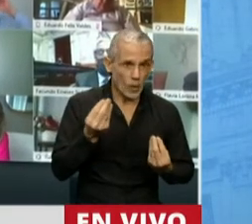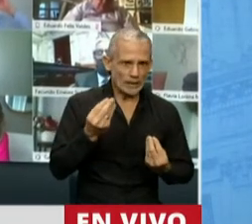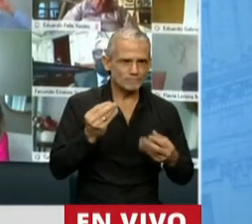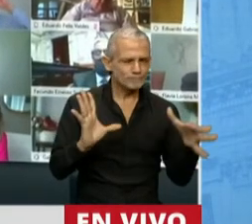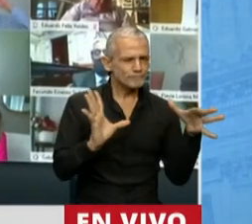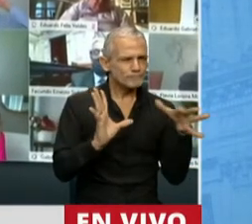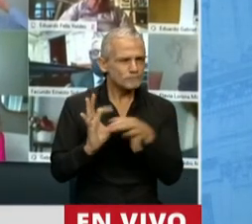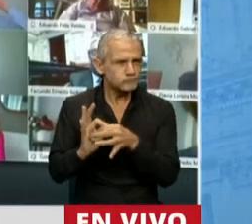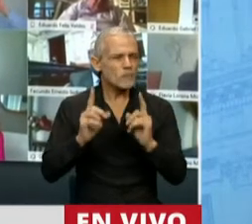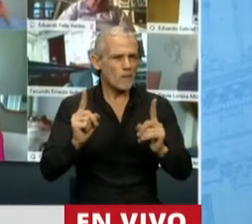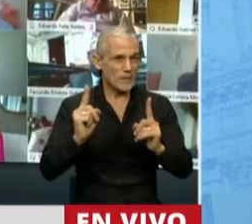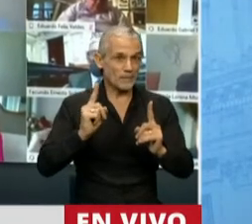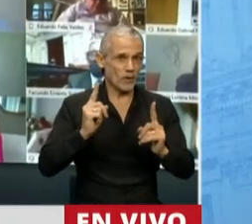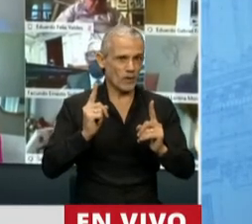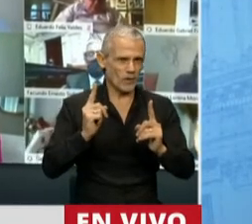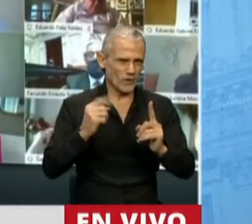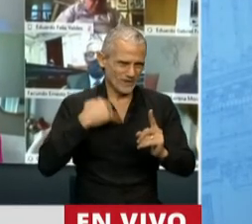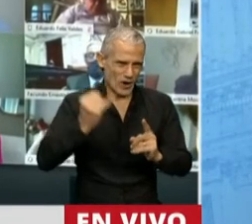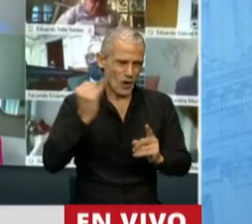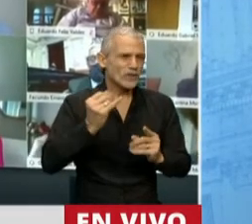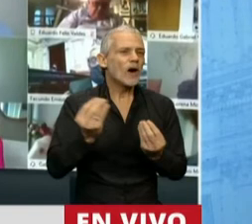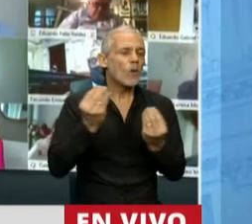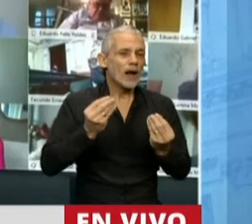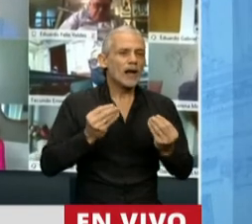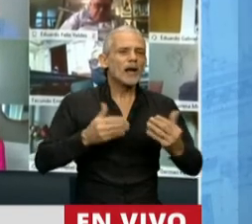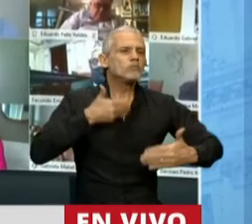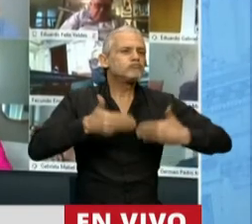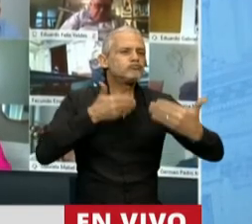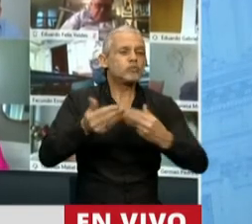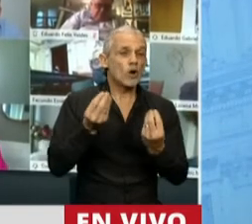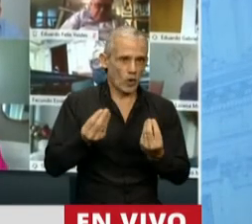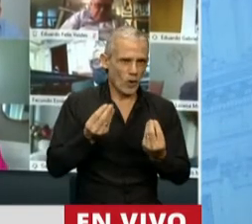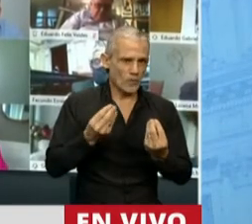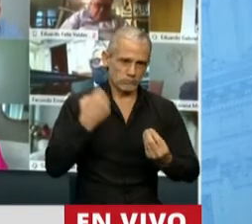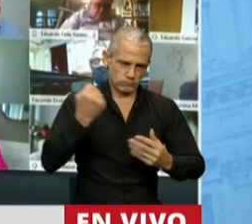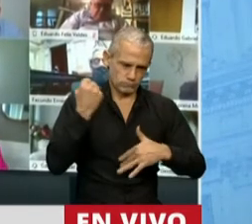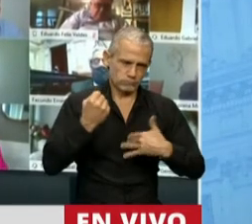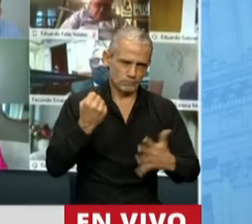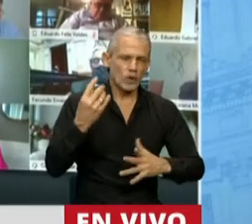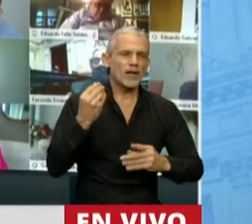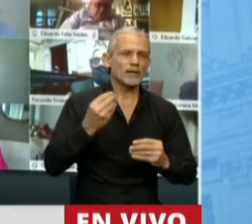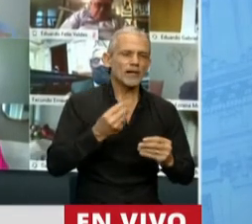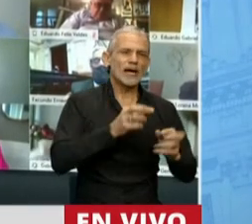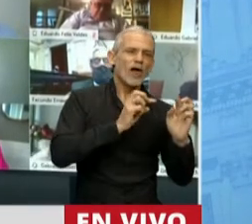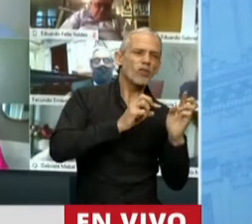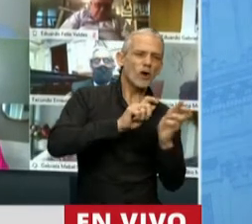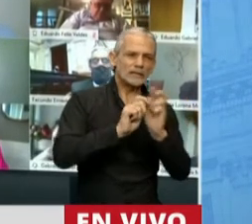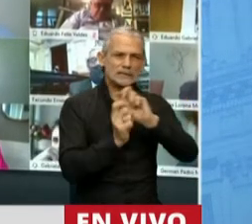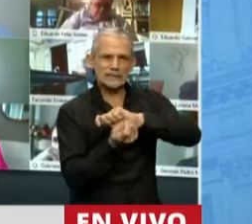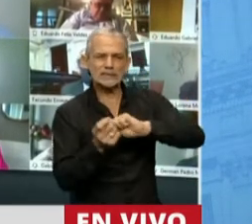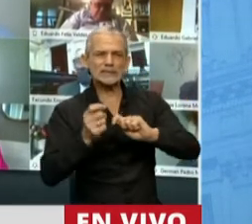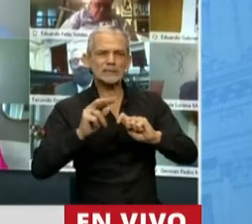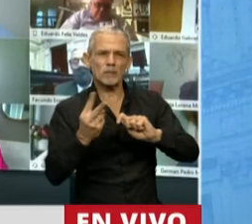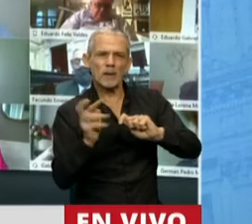línea con esto que estamos hablando es el proceso importantísimo de especificación de la deuda